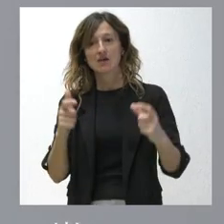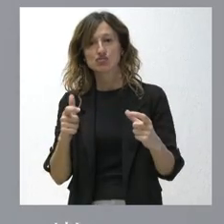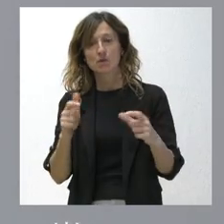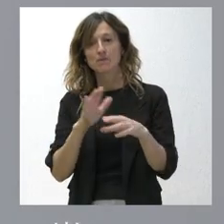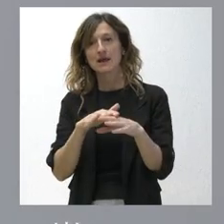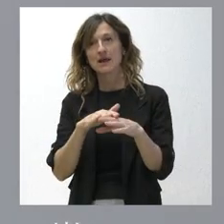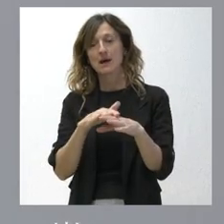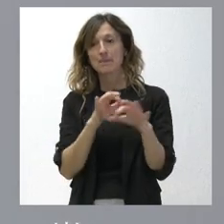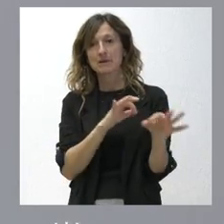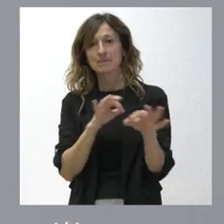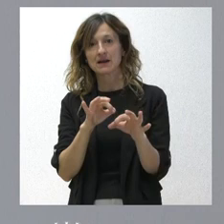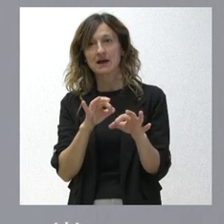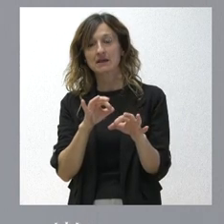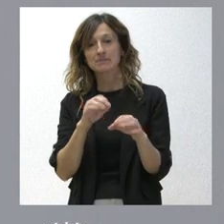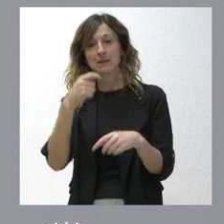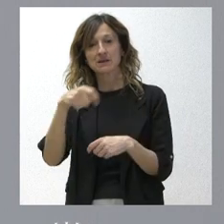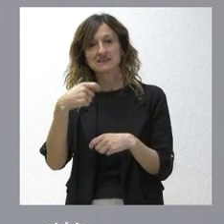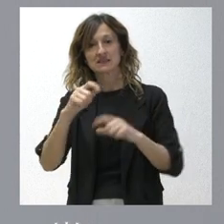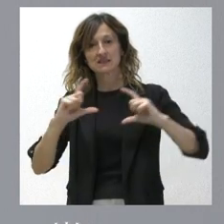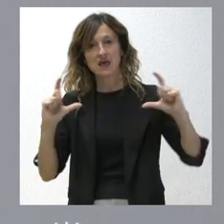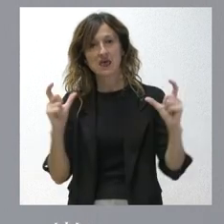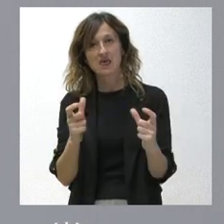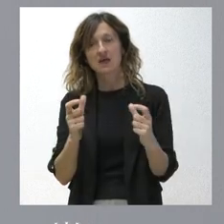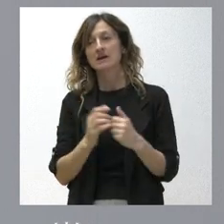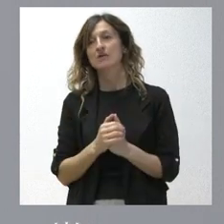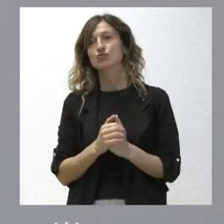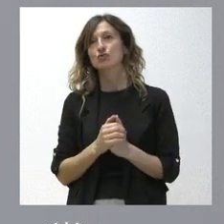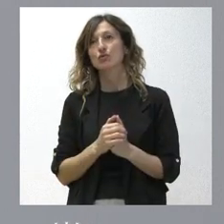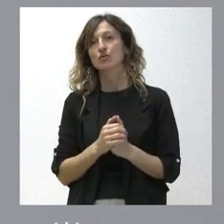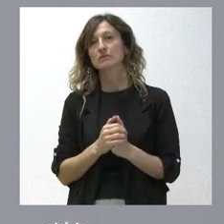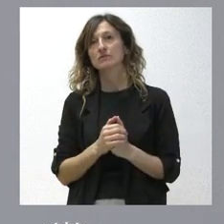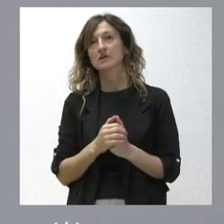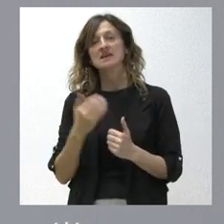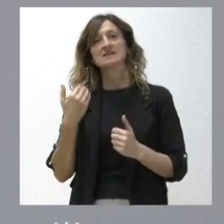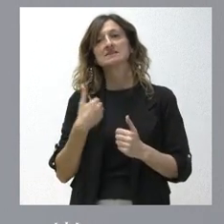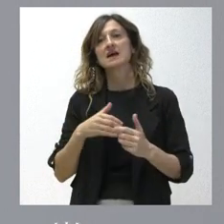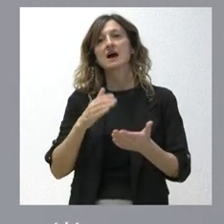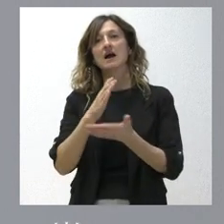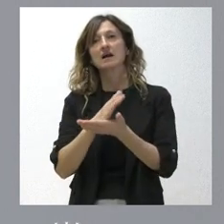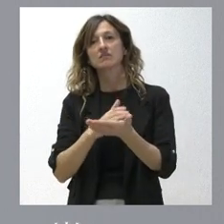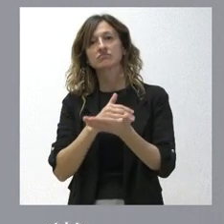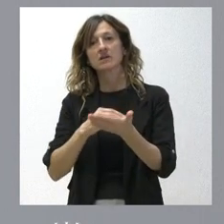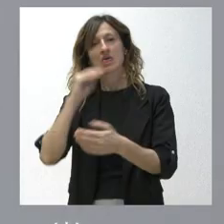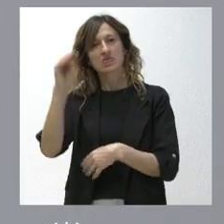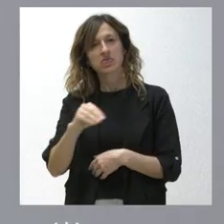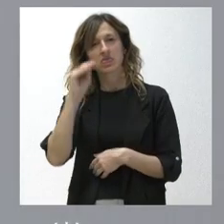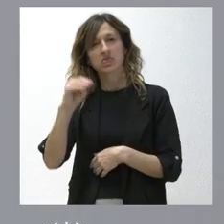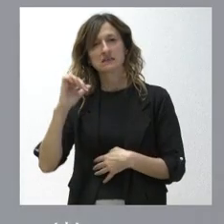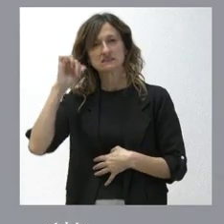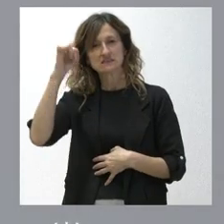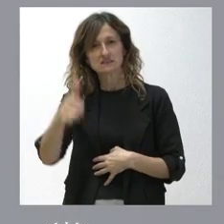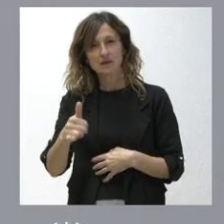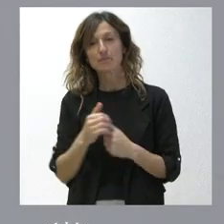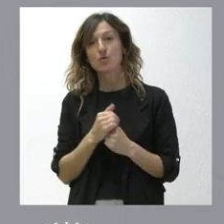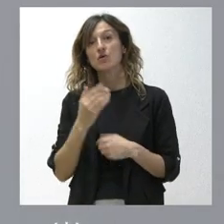para la conferencia de presidentes. Esta conferencia de presidentes la hemos pedido la comunidad autónoma durante bastante tiempo. Saben ustedes que